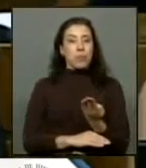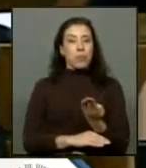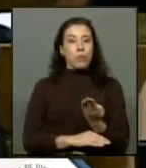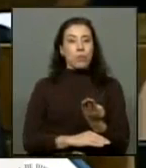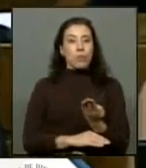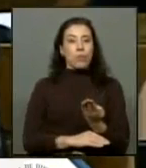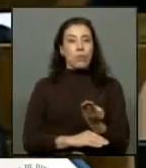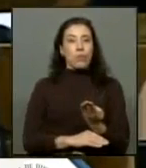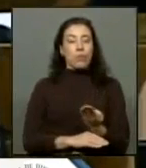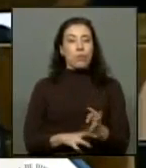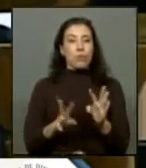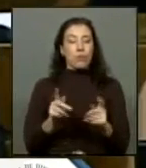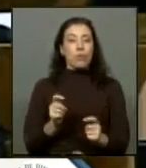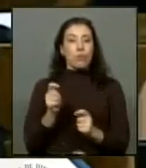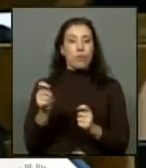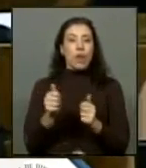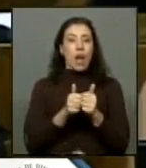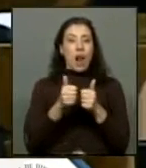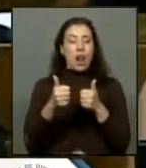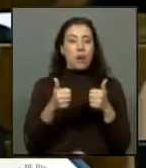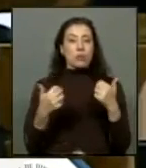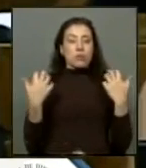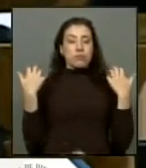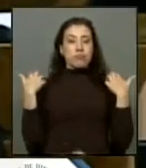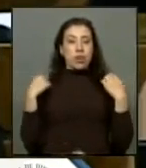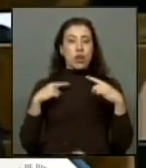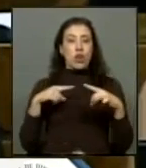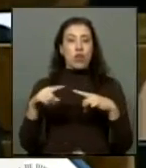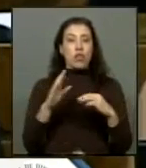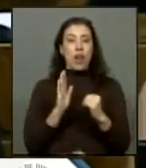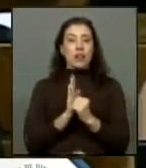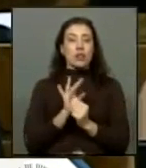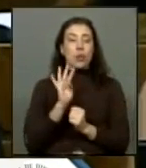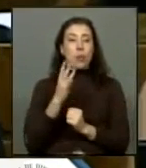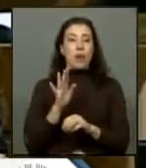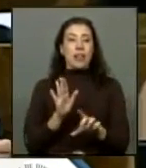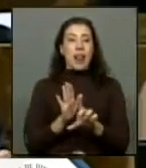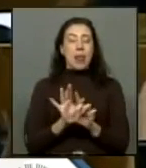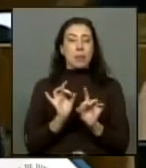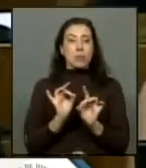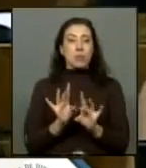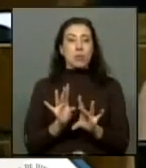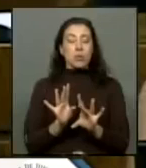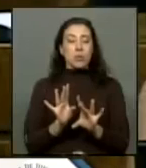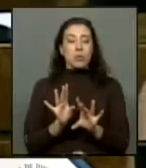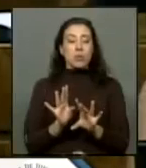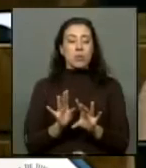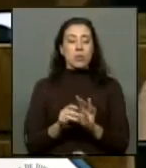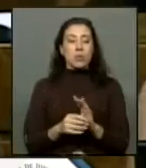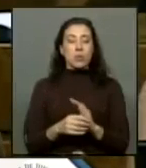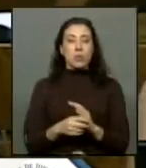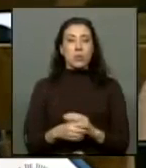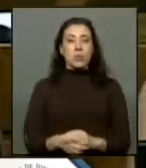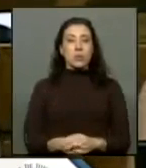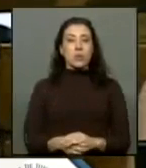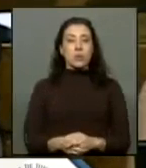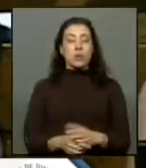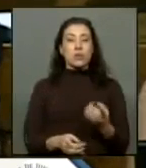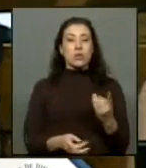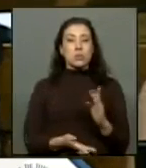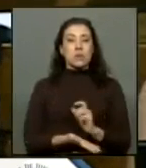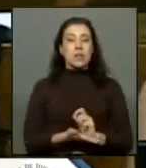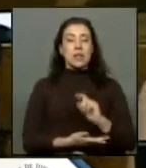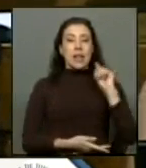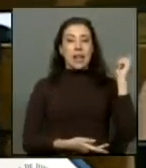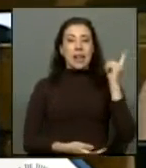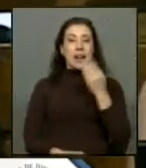oficia a la autoridad coordinadora que el artículo 4º de la ley establece que entiendo recae sobre la subsecretaria general